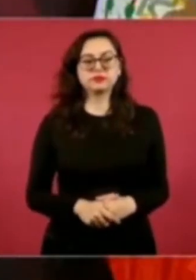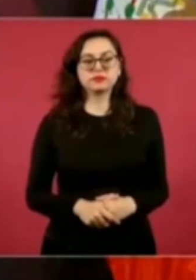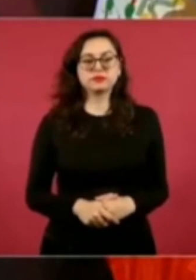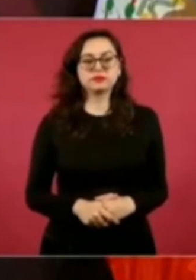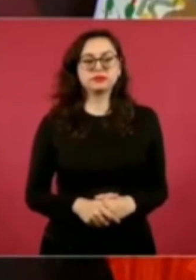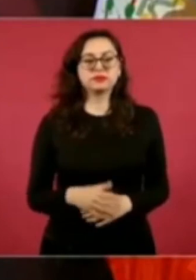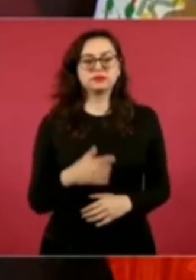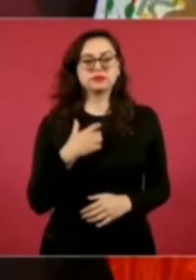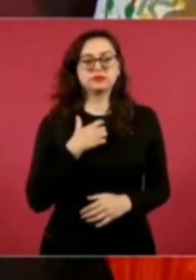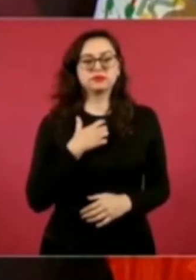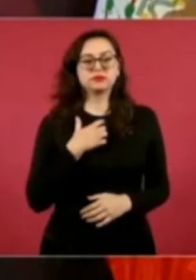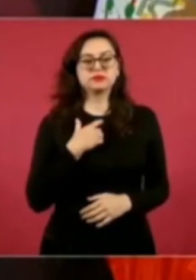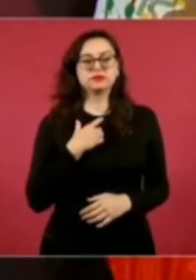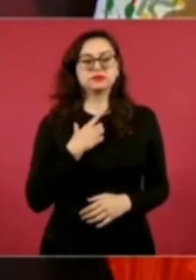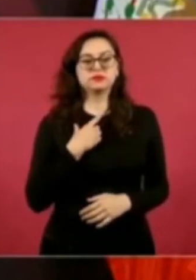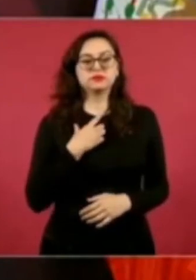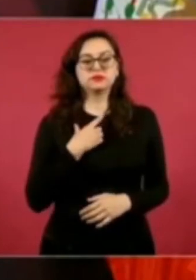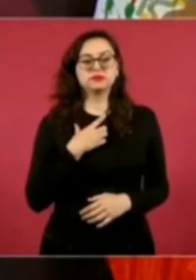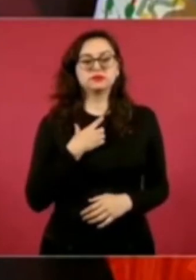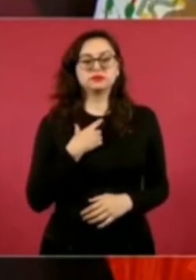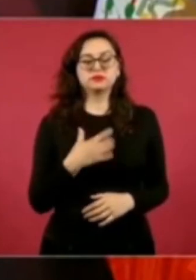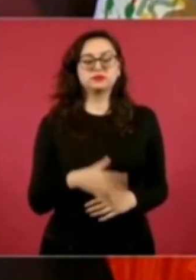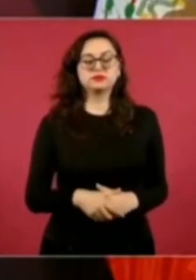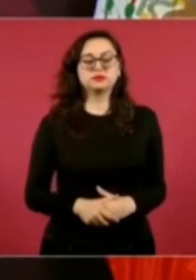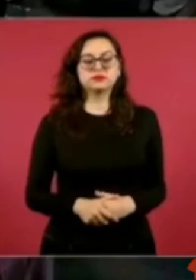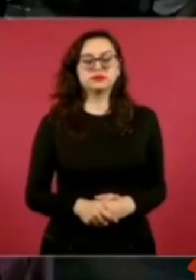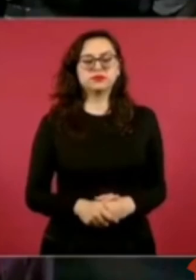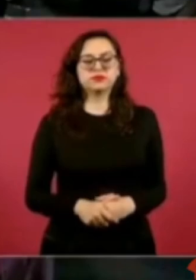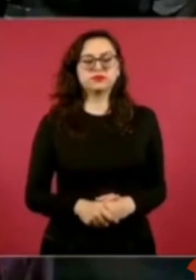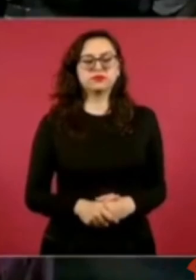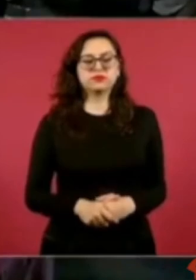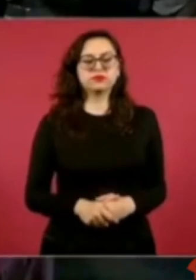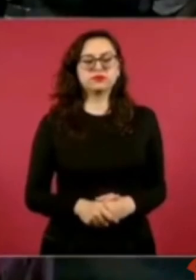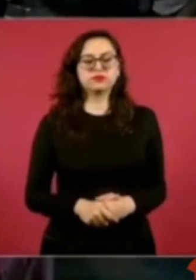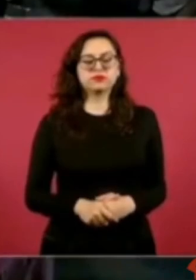Encuesta, ¿cómo dice? Encuesta para mis seguidores y el diablo.